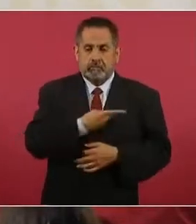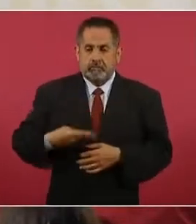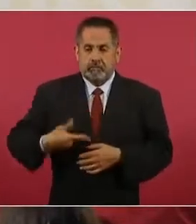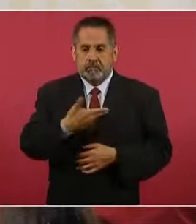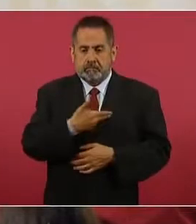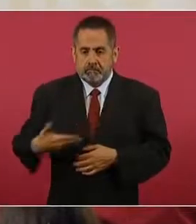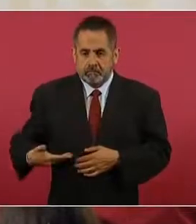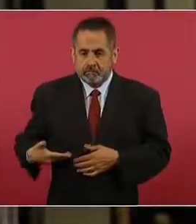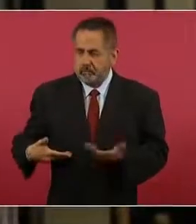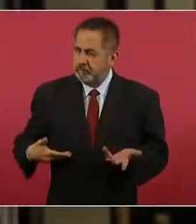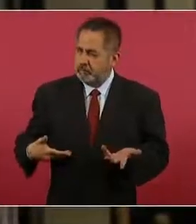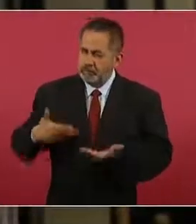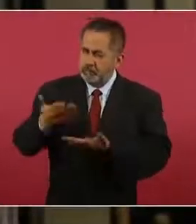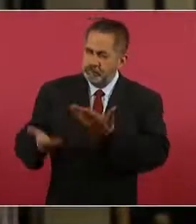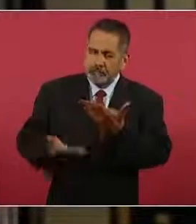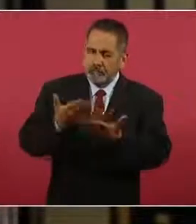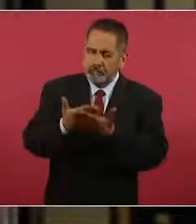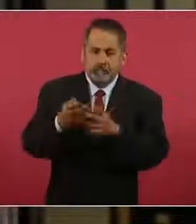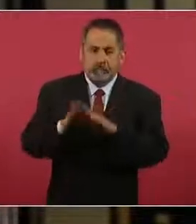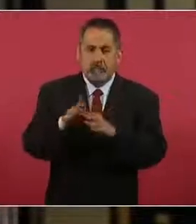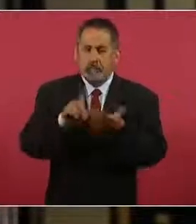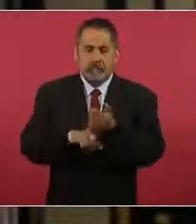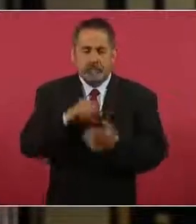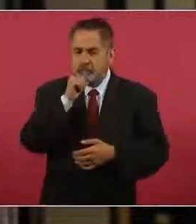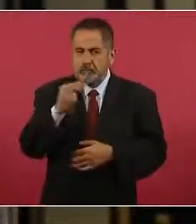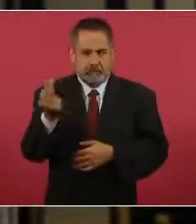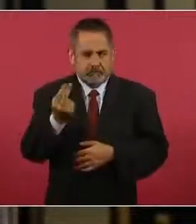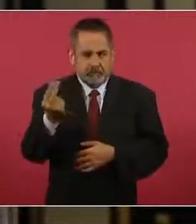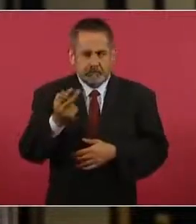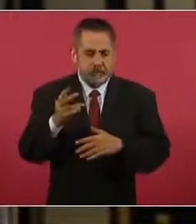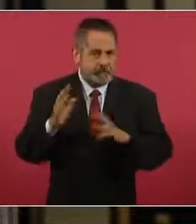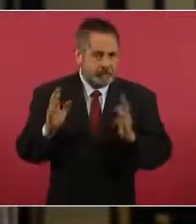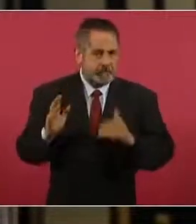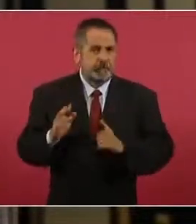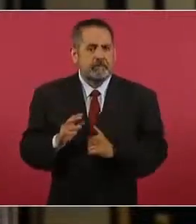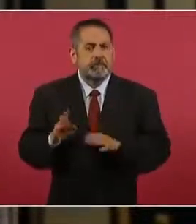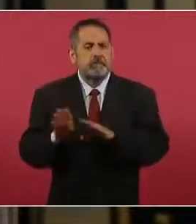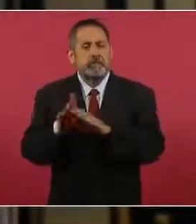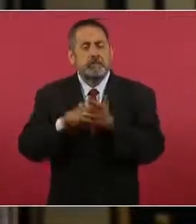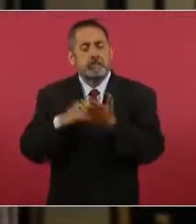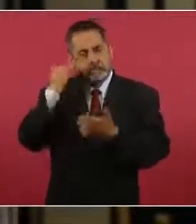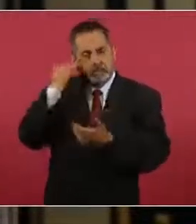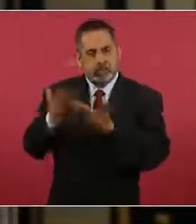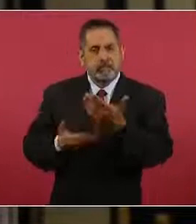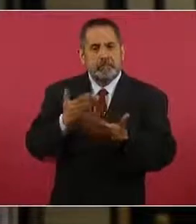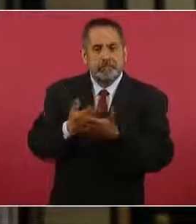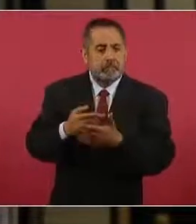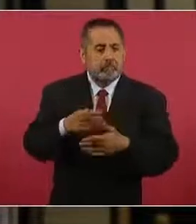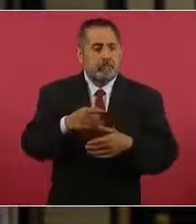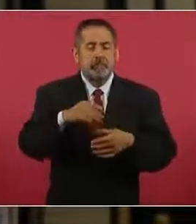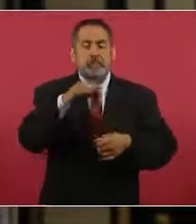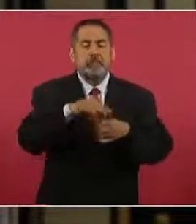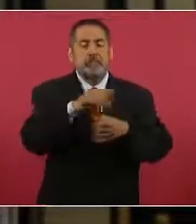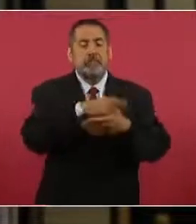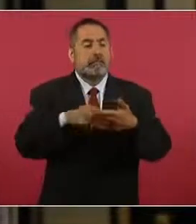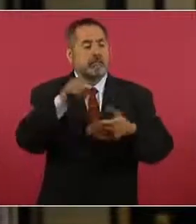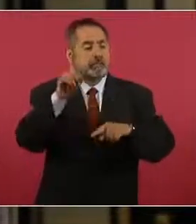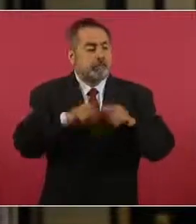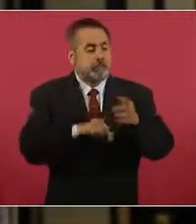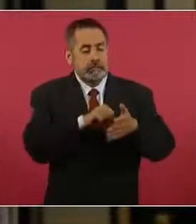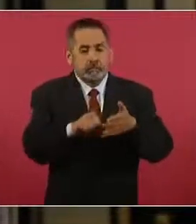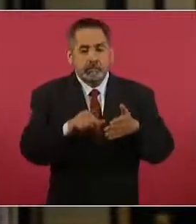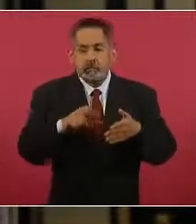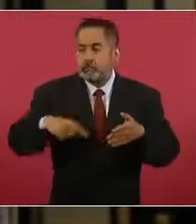una propuesta que es innecesaria. Además, proponen la anulación de las elecciones y hay indicios de